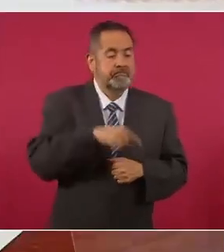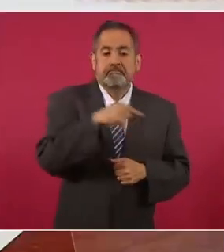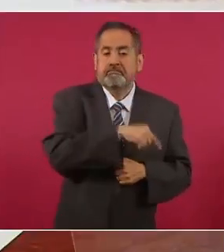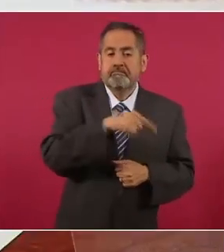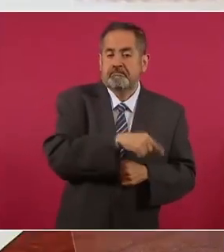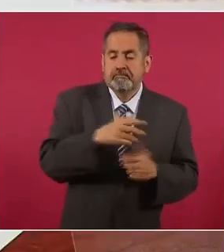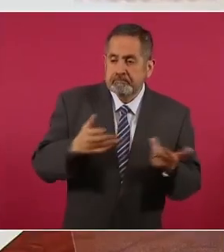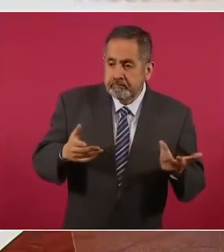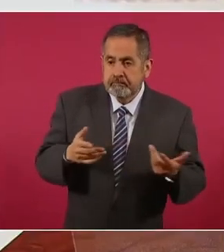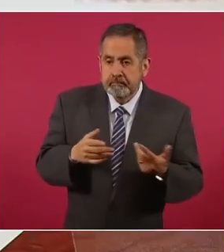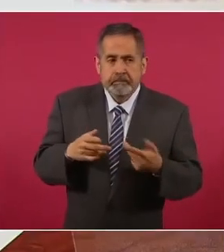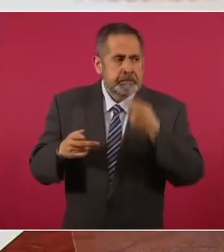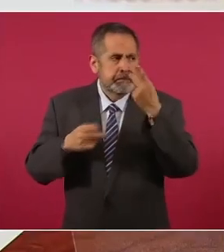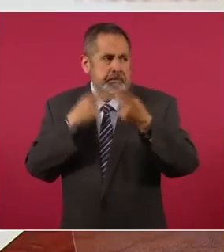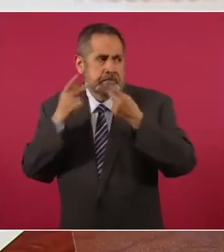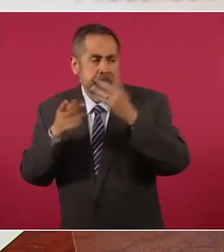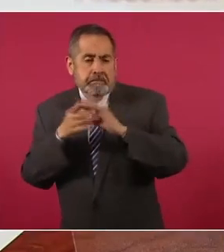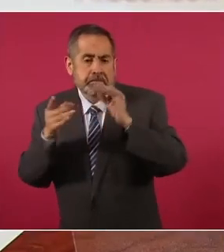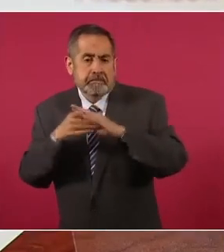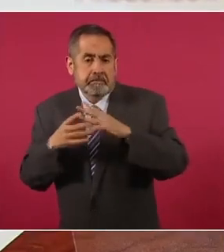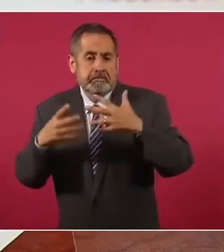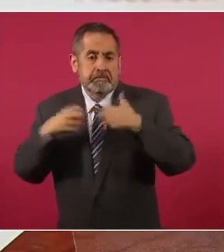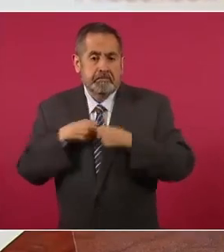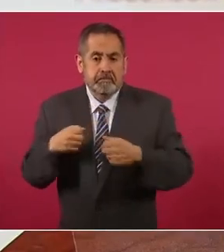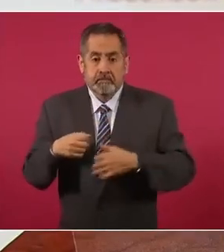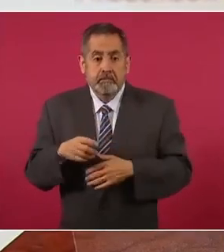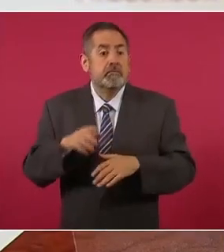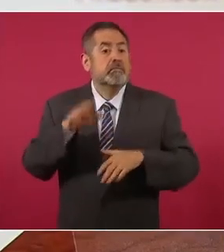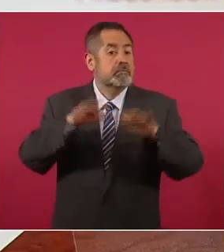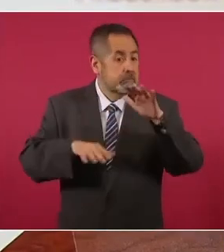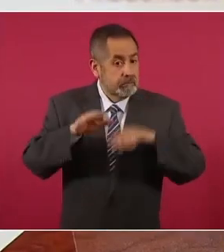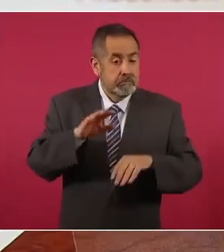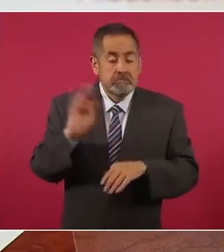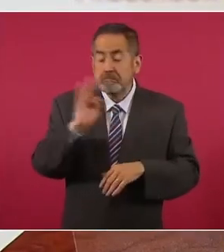riesgo de que fuese uno linchado.